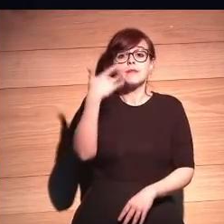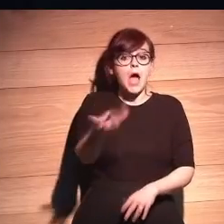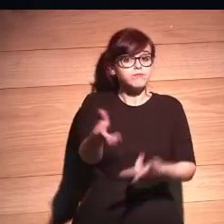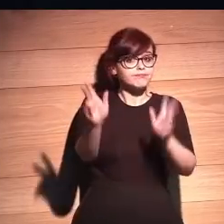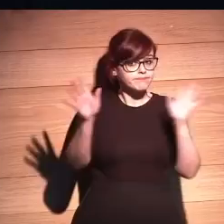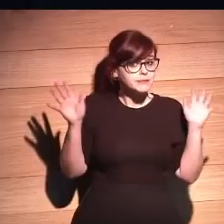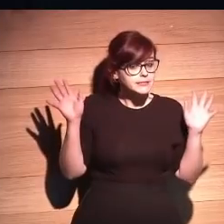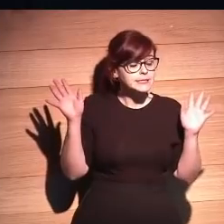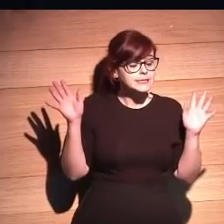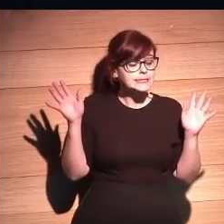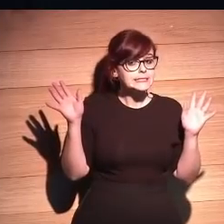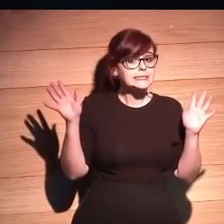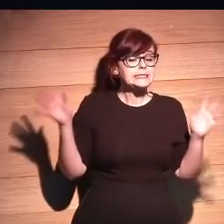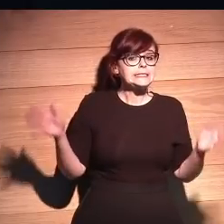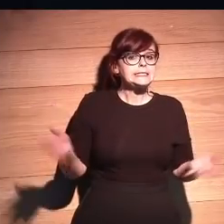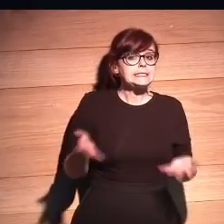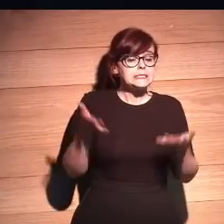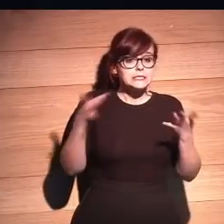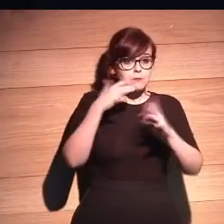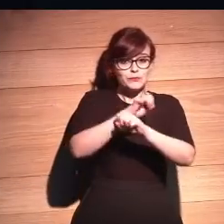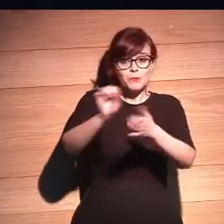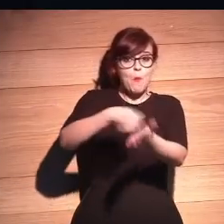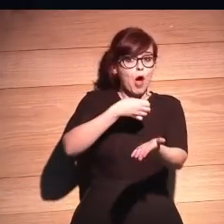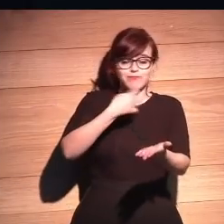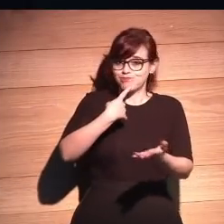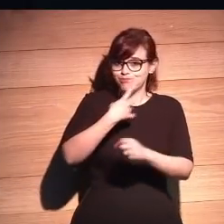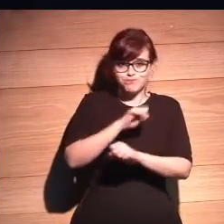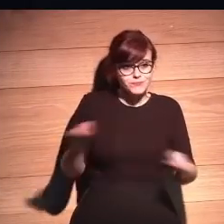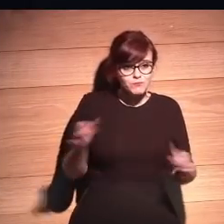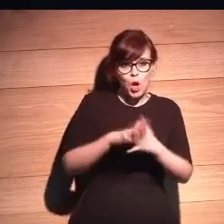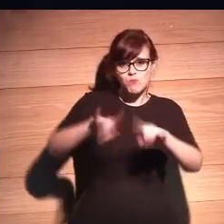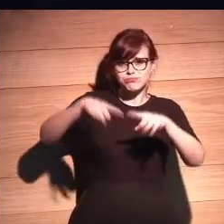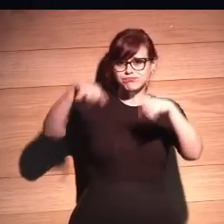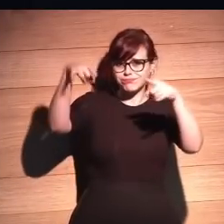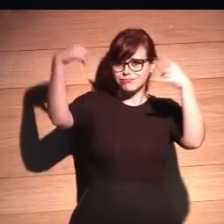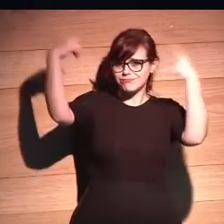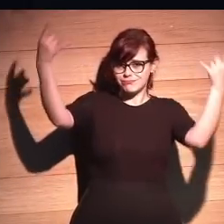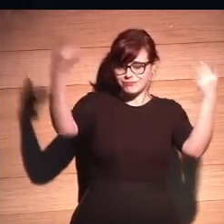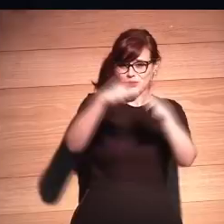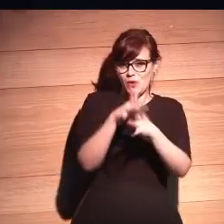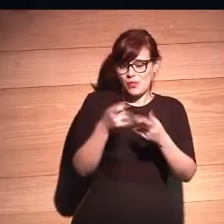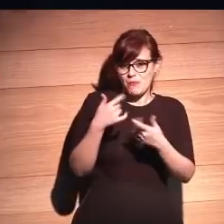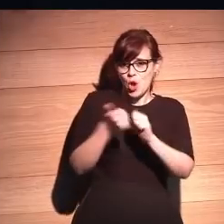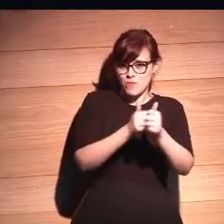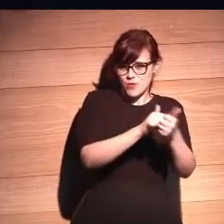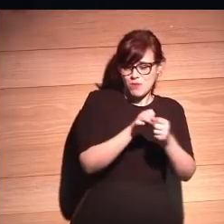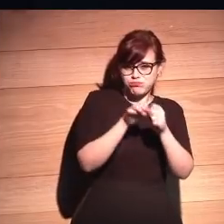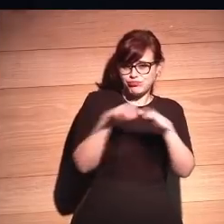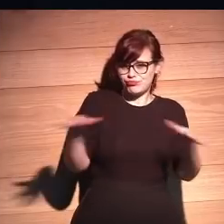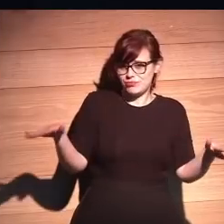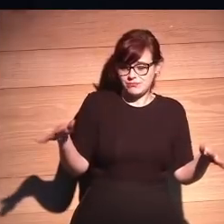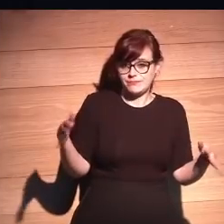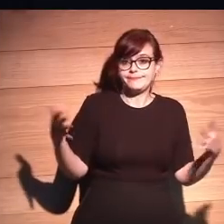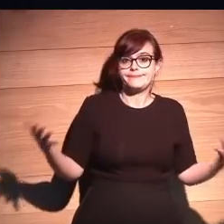y entonces eso es imposible de borrar. están multiplicados por... Están replicados en todas